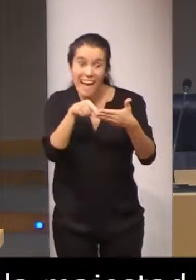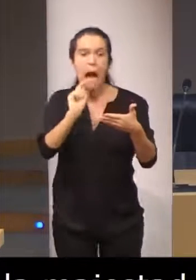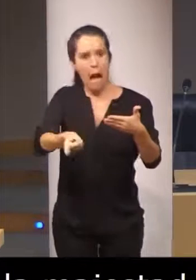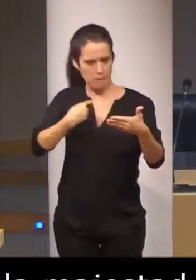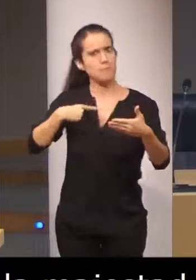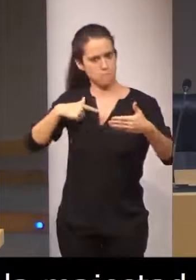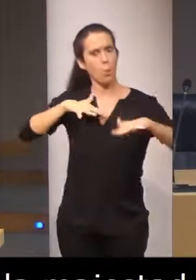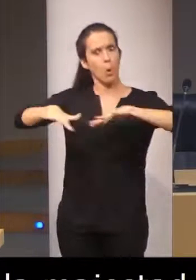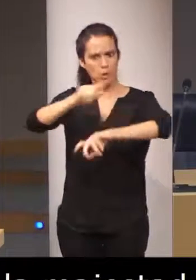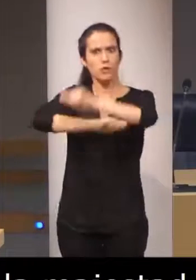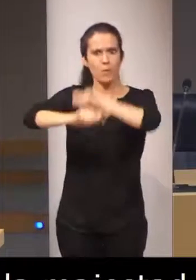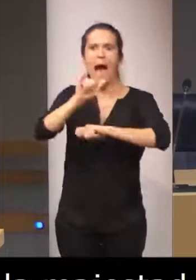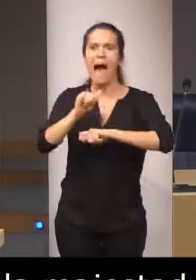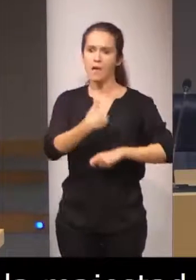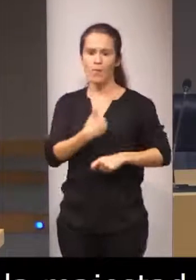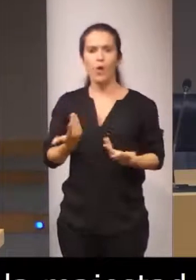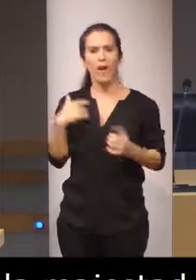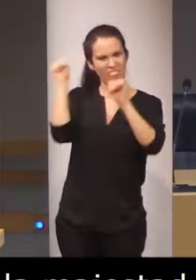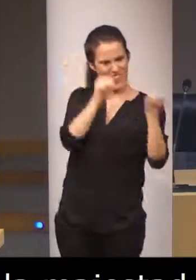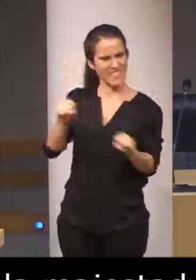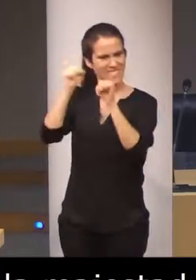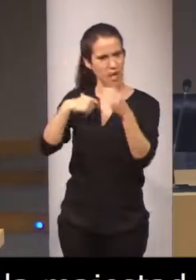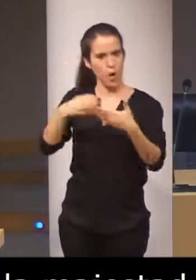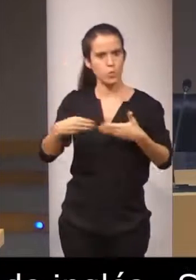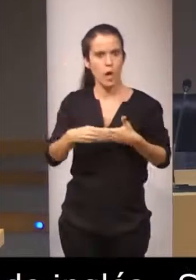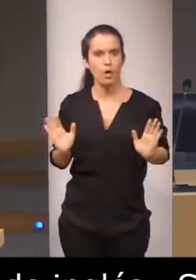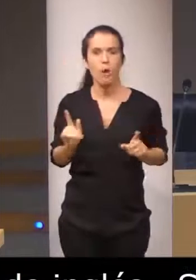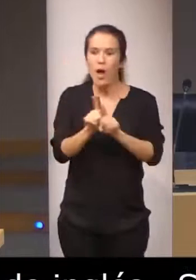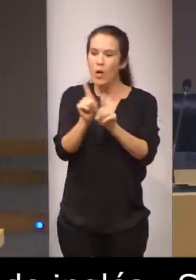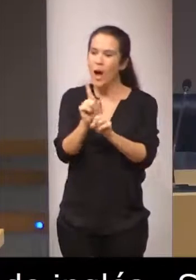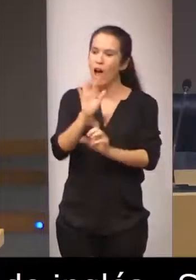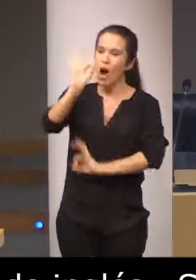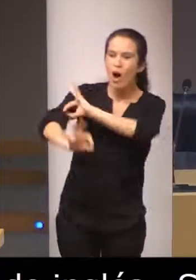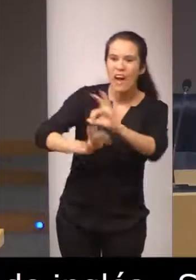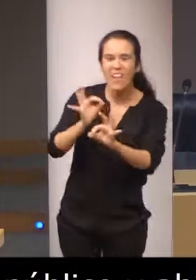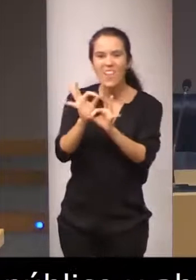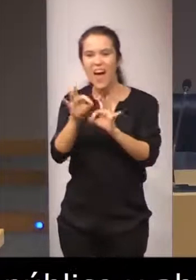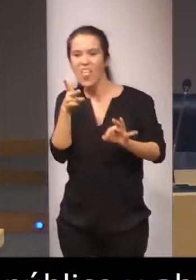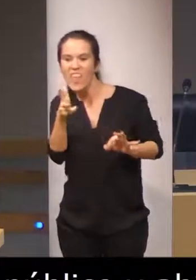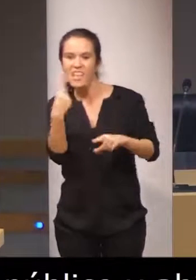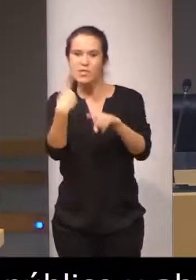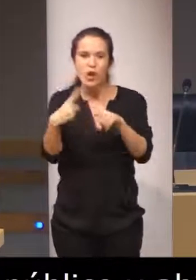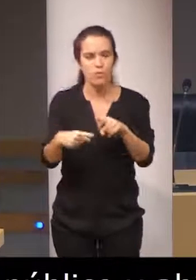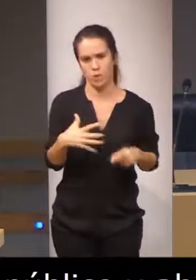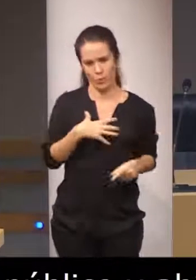papel de defensor del consumidor, pero no de organizador de los derechos del asociado.